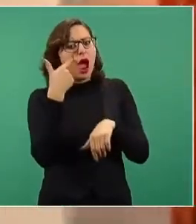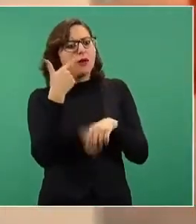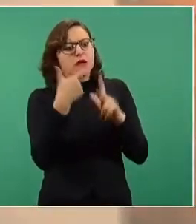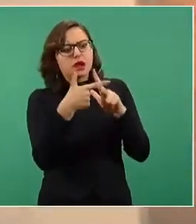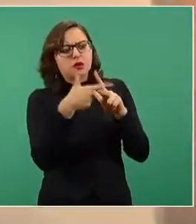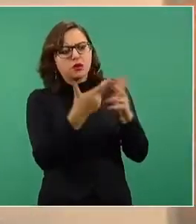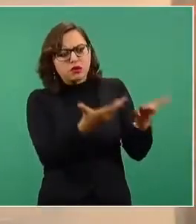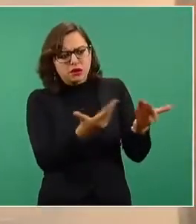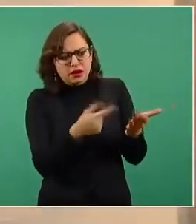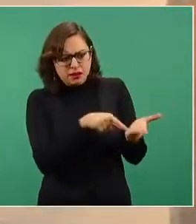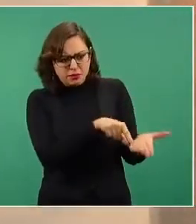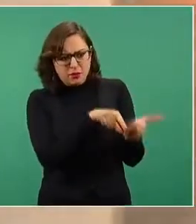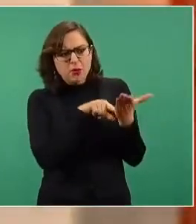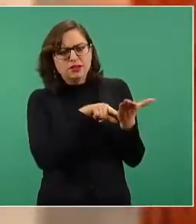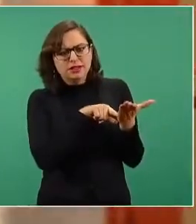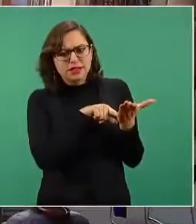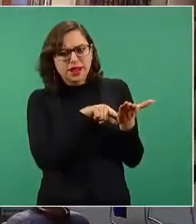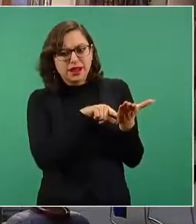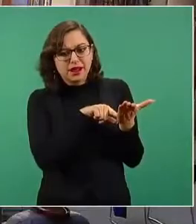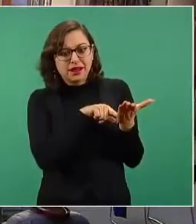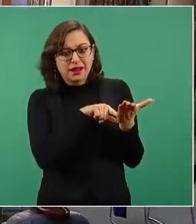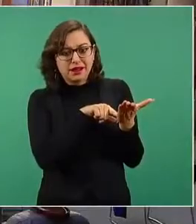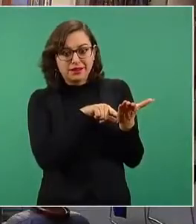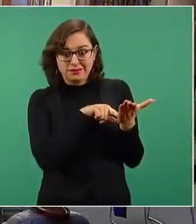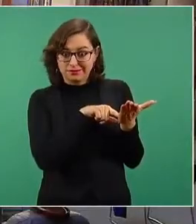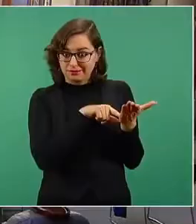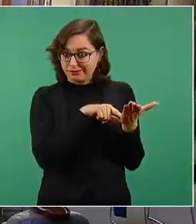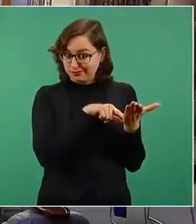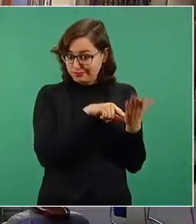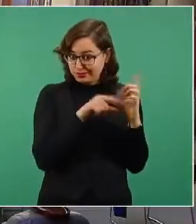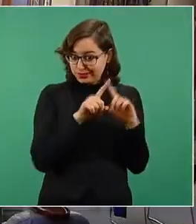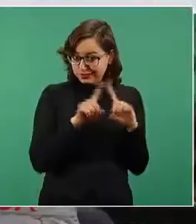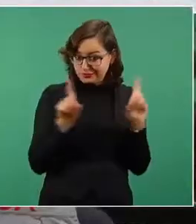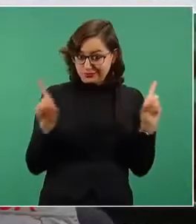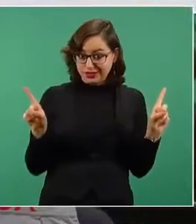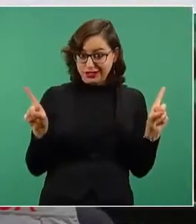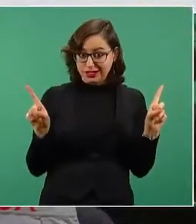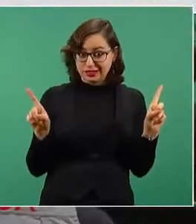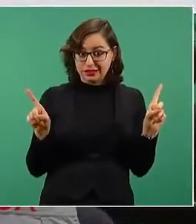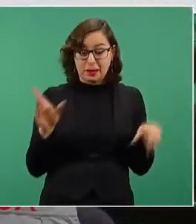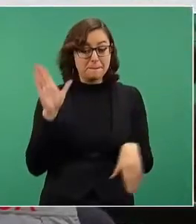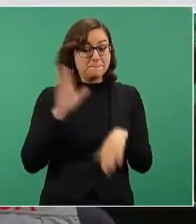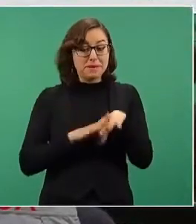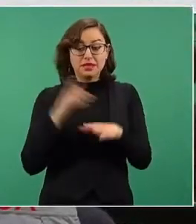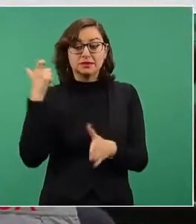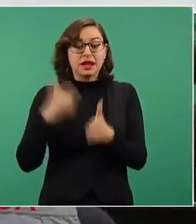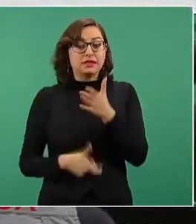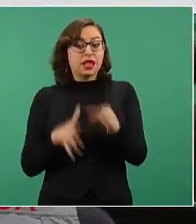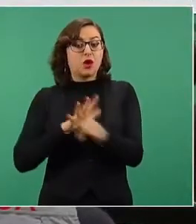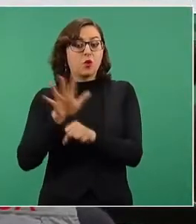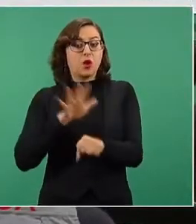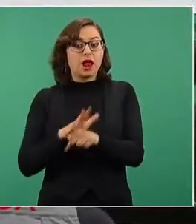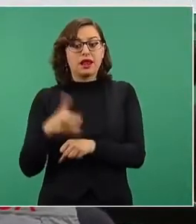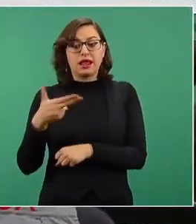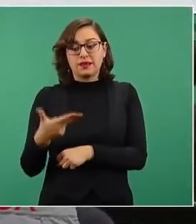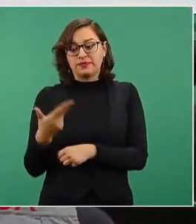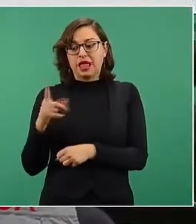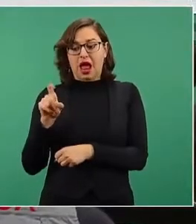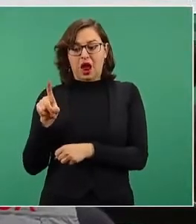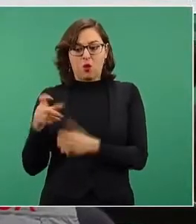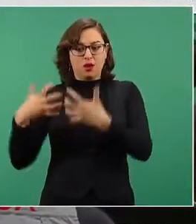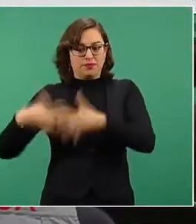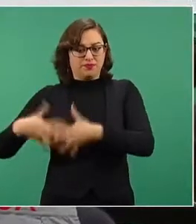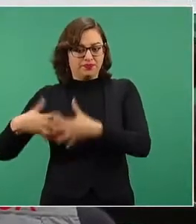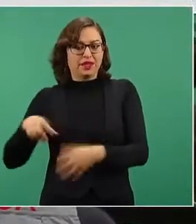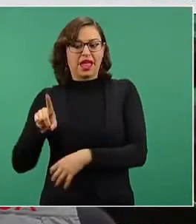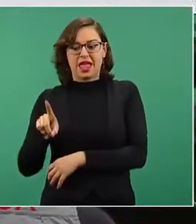equivocados. Pero esto es lo que hay. Fíjense, la hidráulica es la más barata, ¿no? La hidroeléctrica que